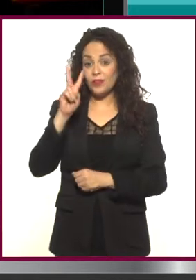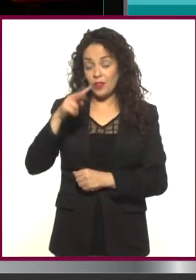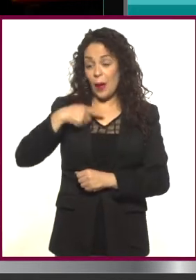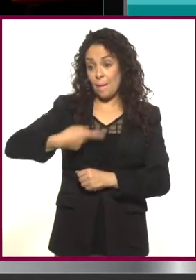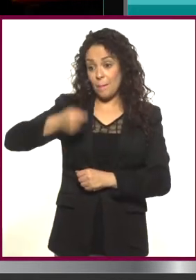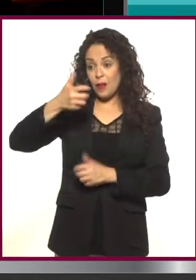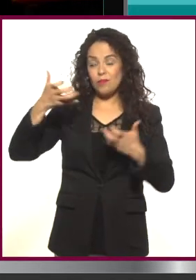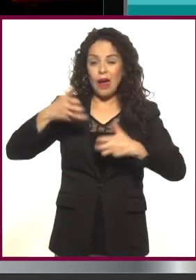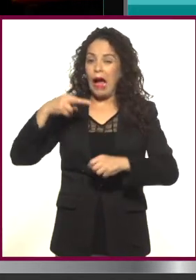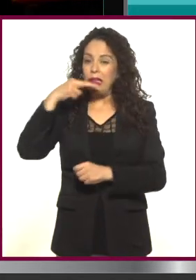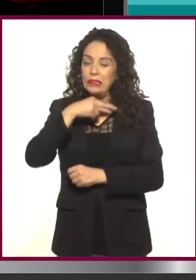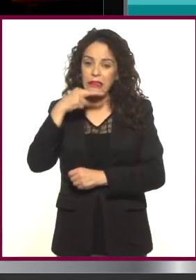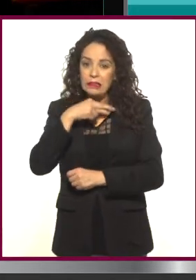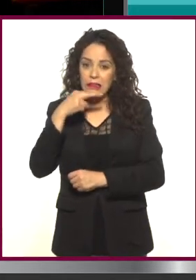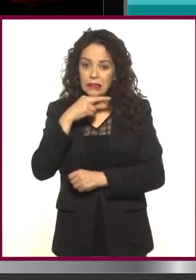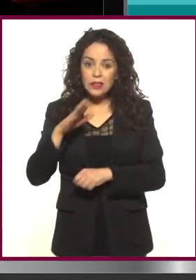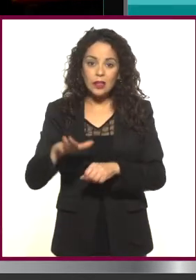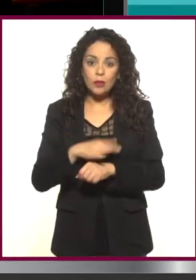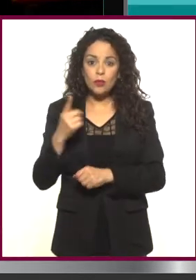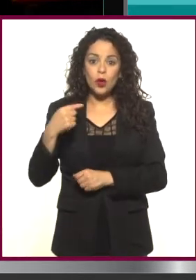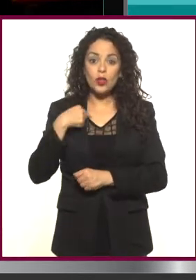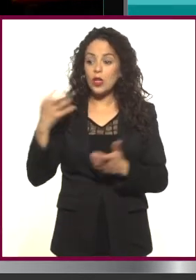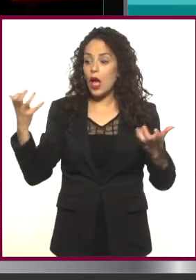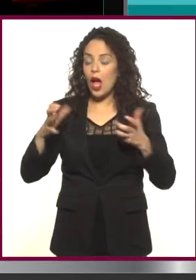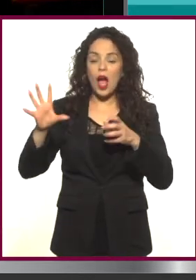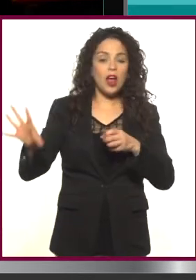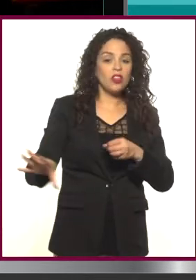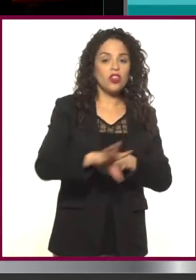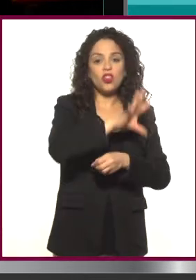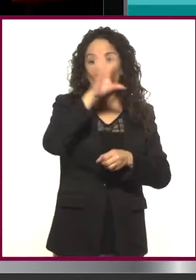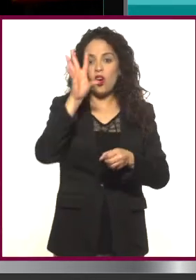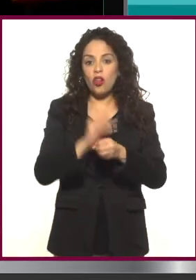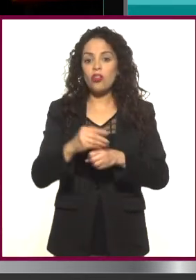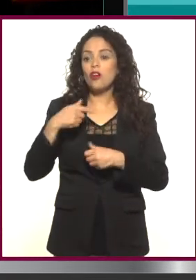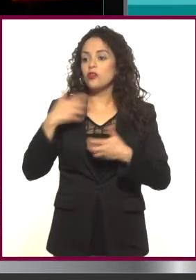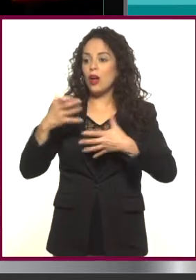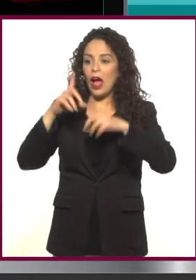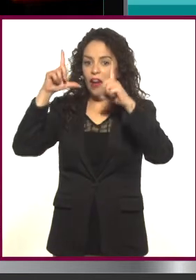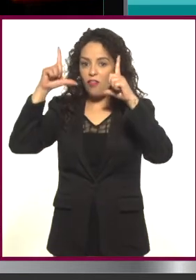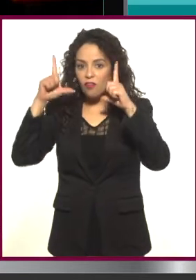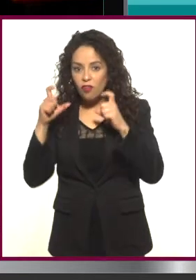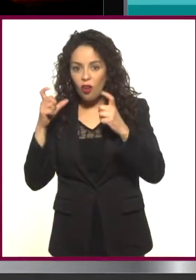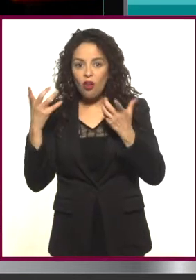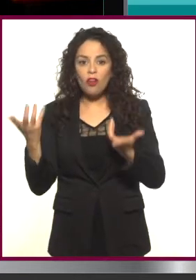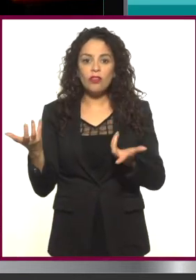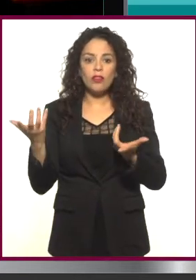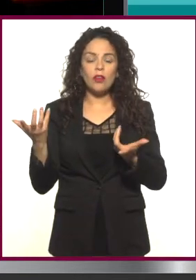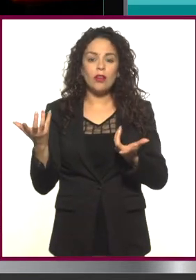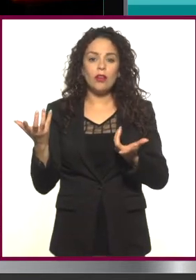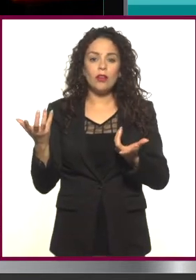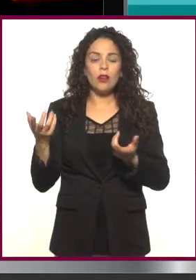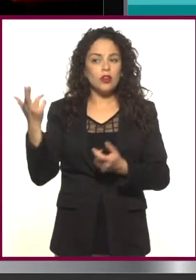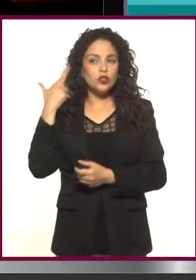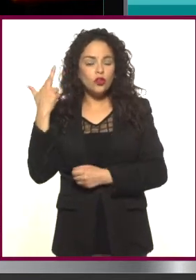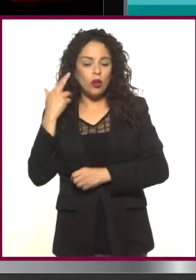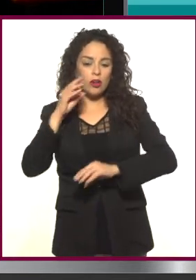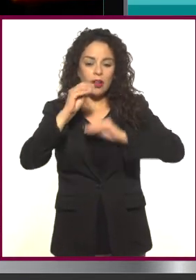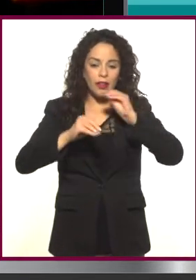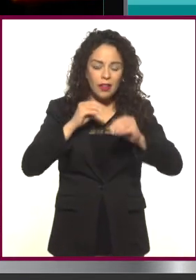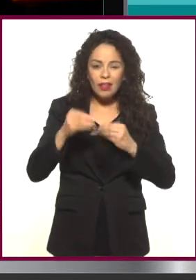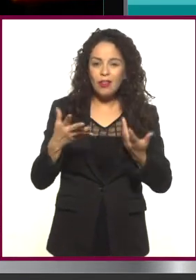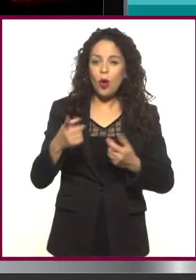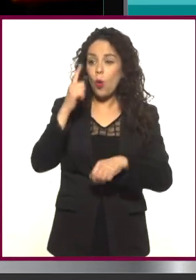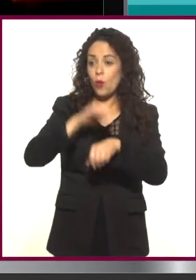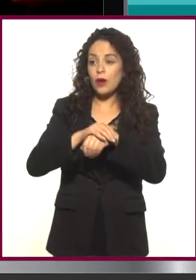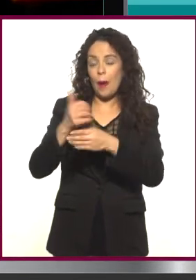guerrera, ¿no? Yo fui el todólogo de la película, el fotógrafo, el sonidista. Bueno, tuve un amigo que me